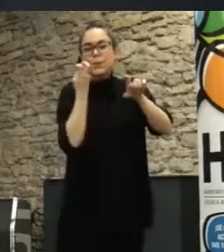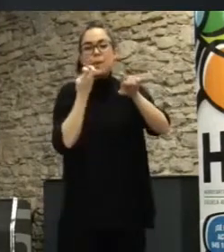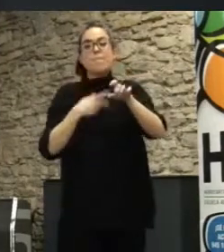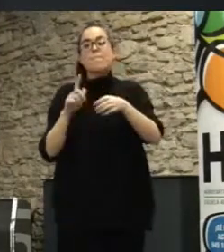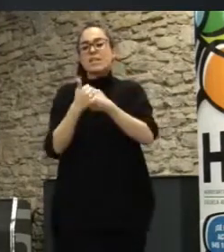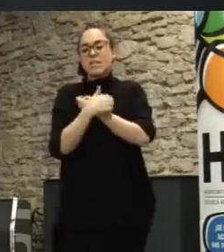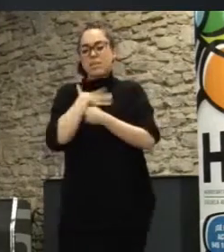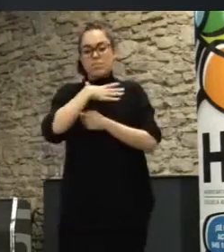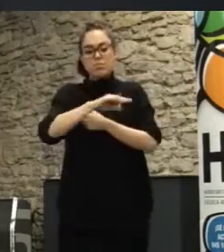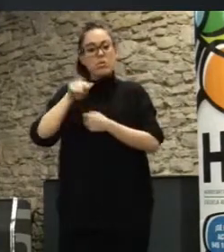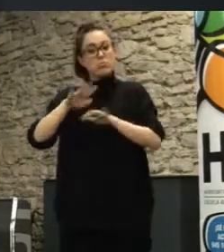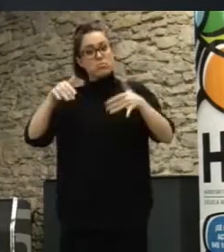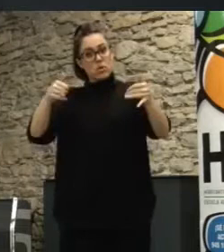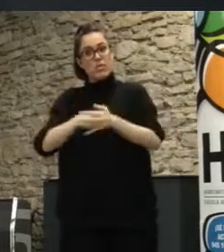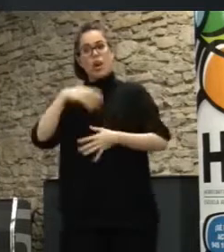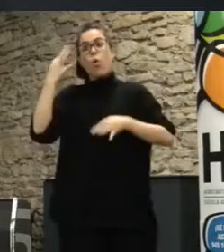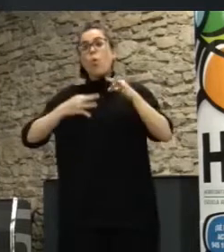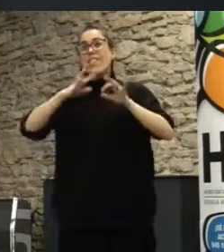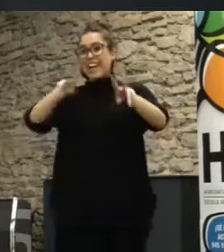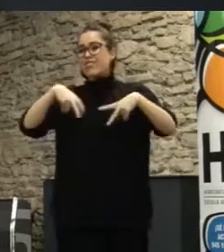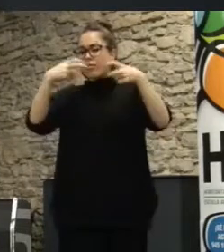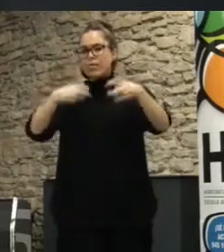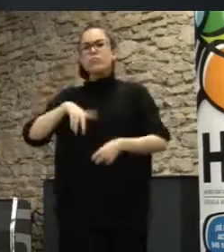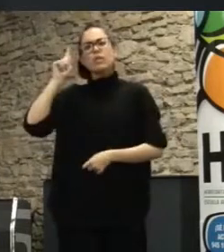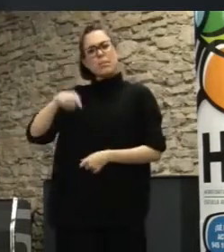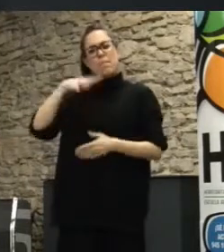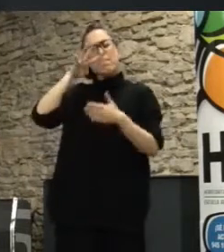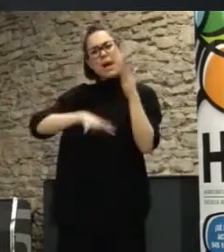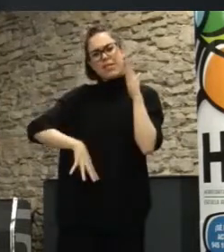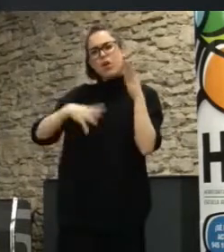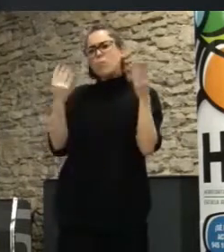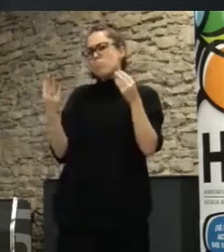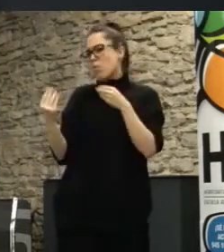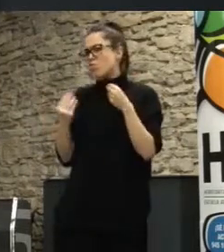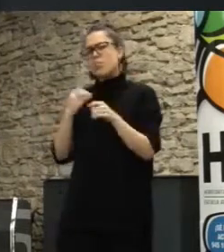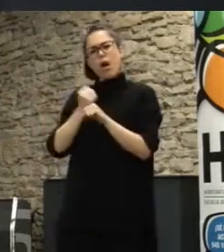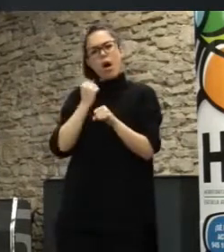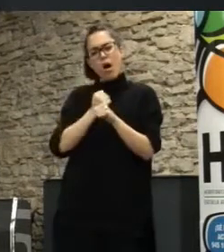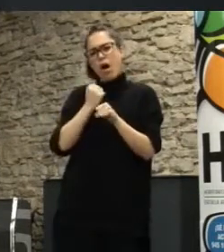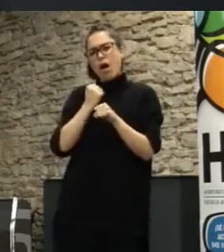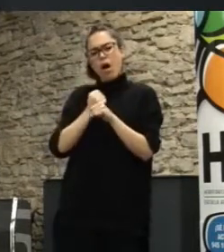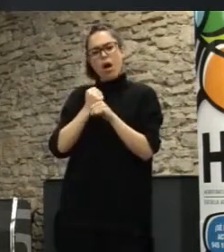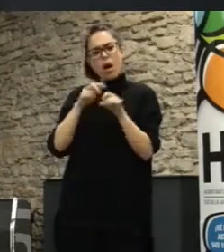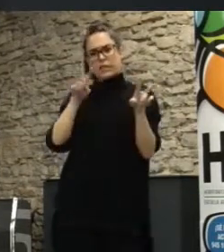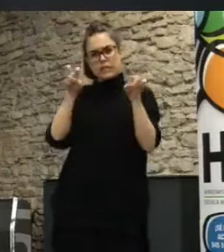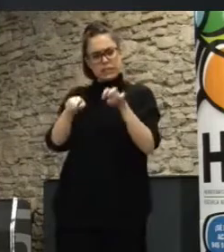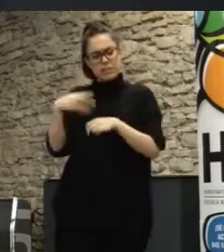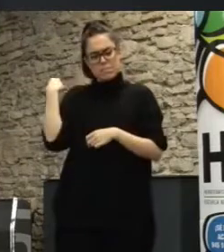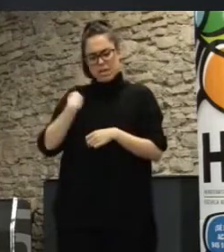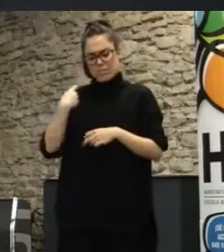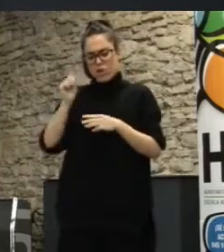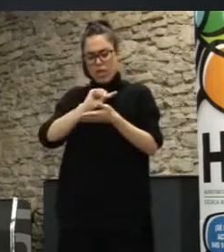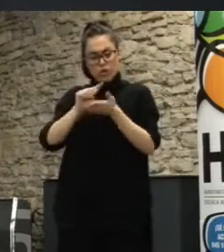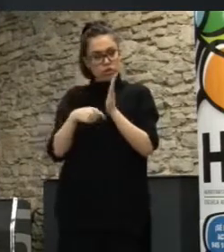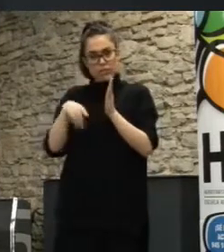jurídica que pienso que Barcelona está también trabajando mucho en esta innovación jurídica y en los contratos que sean